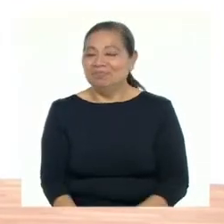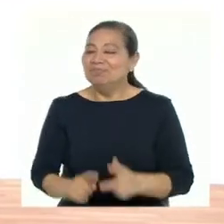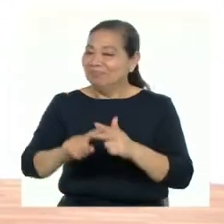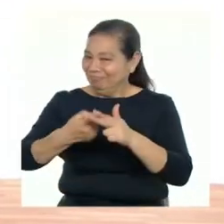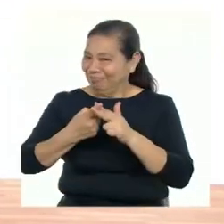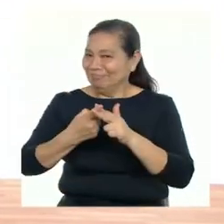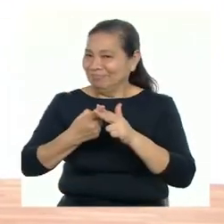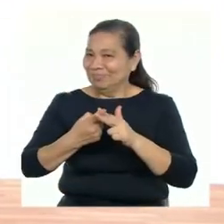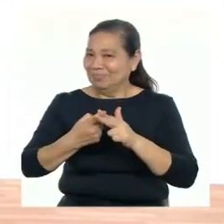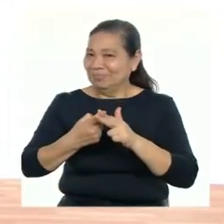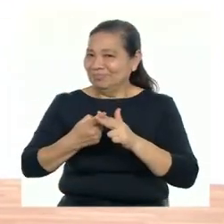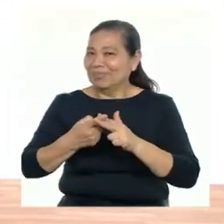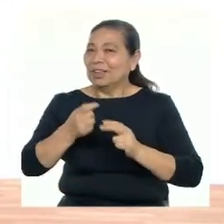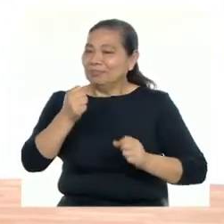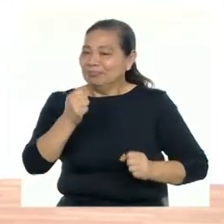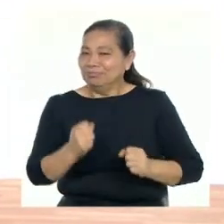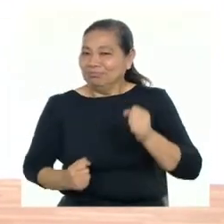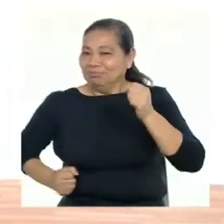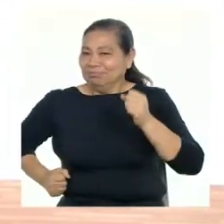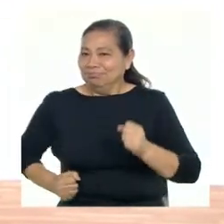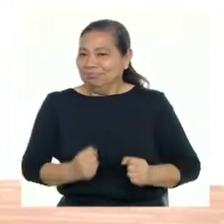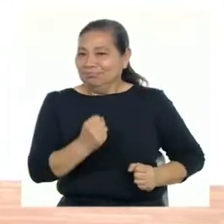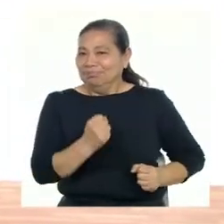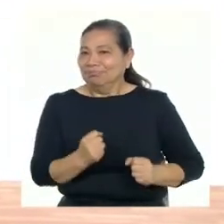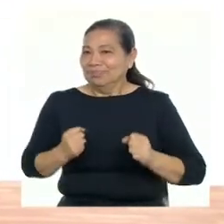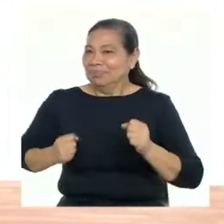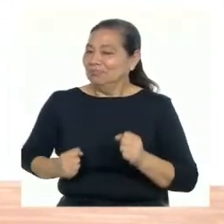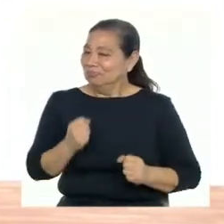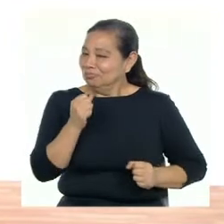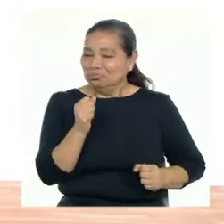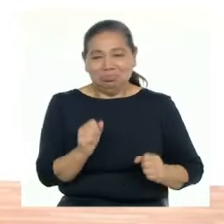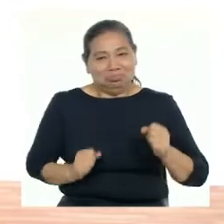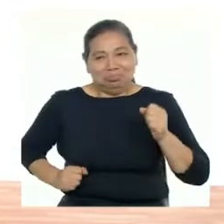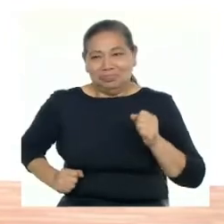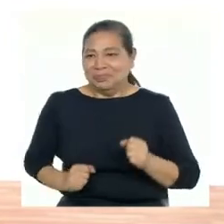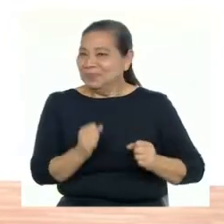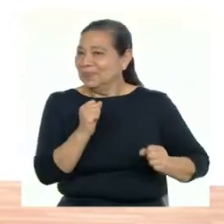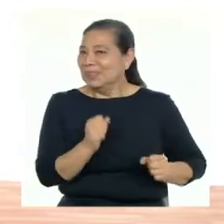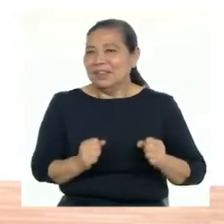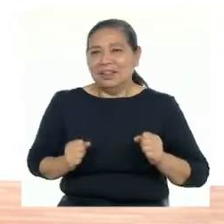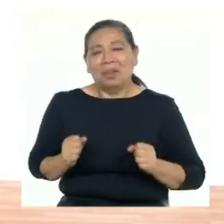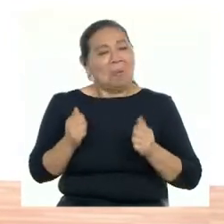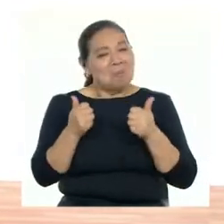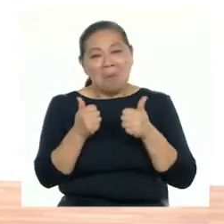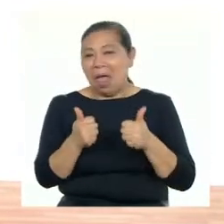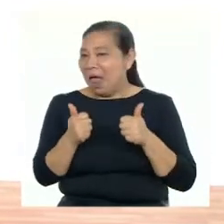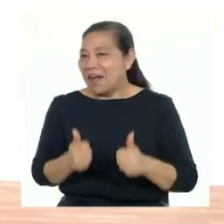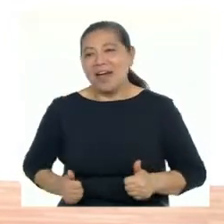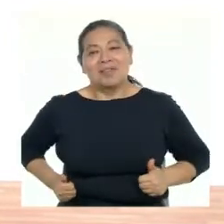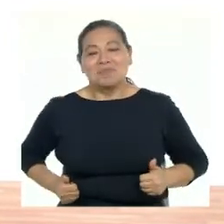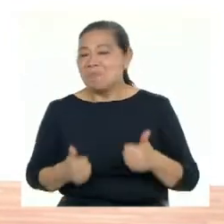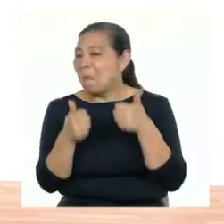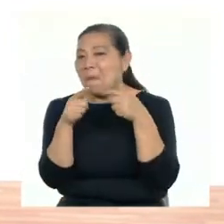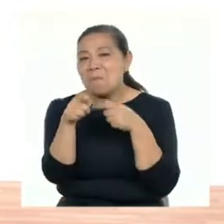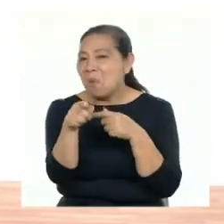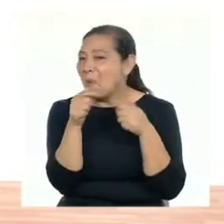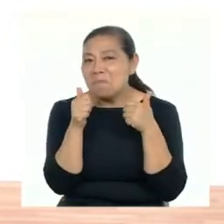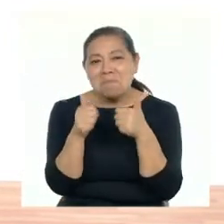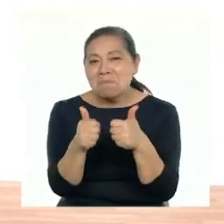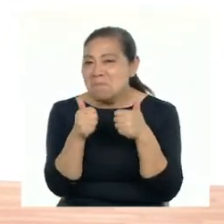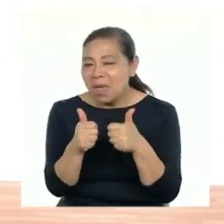comencemos, marcha en el lugar. Marchamos. ¡Excelente! ¡Muy bien!